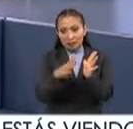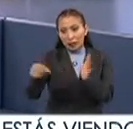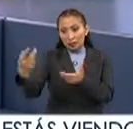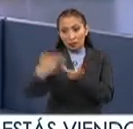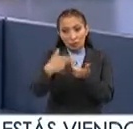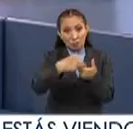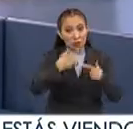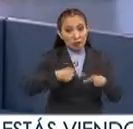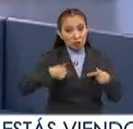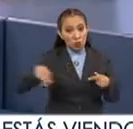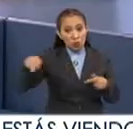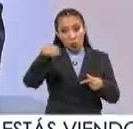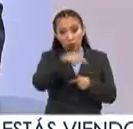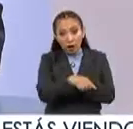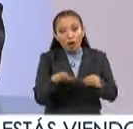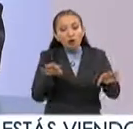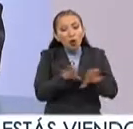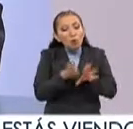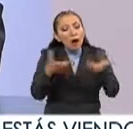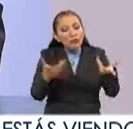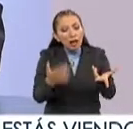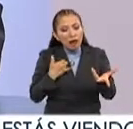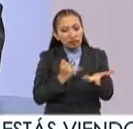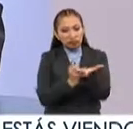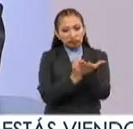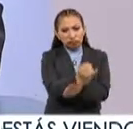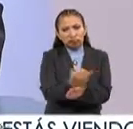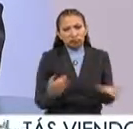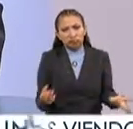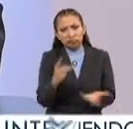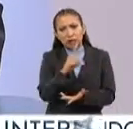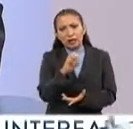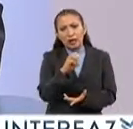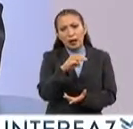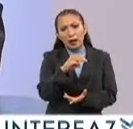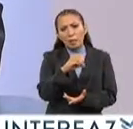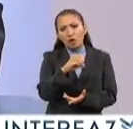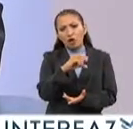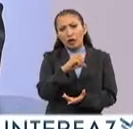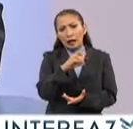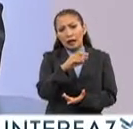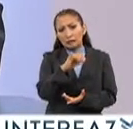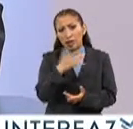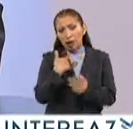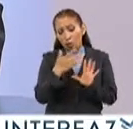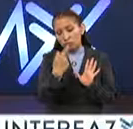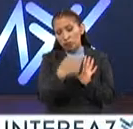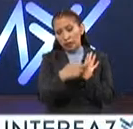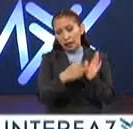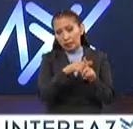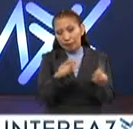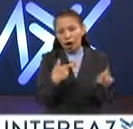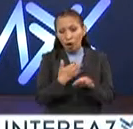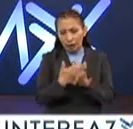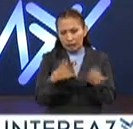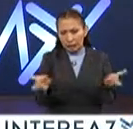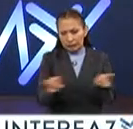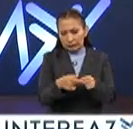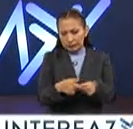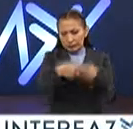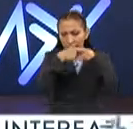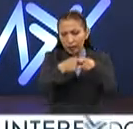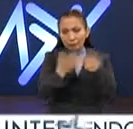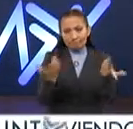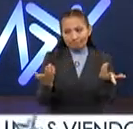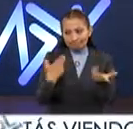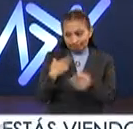ciudadana, de cómo hacer democracia de forma diferente, con distintivos muy particulares. Vamos a hacer una breve pausa, si les parece